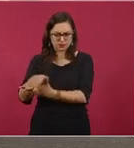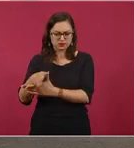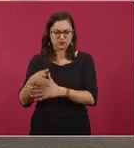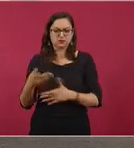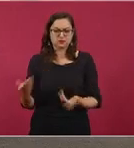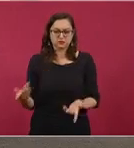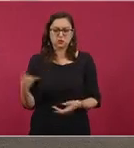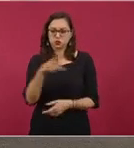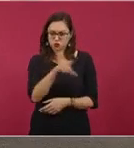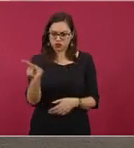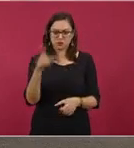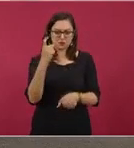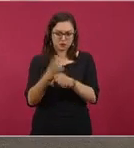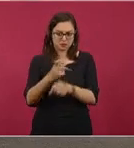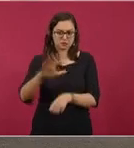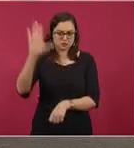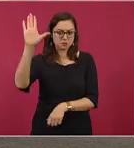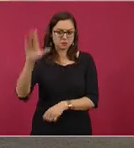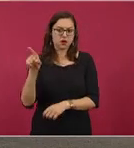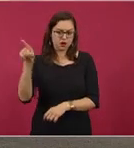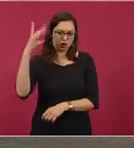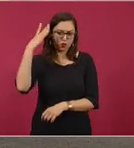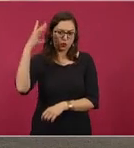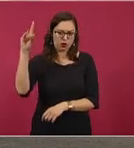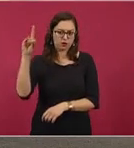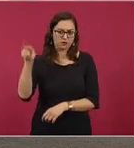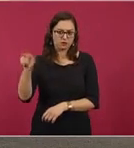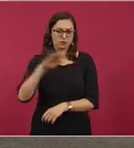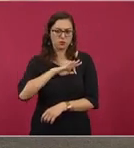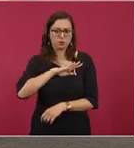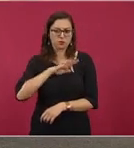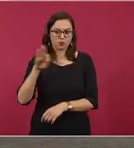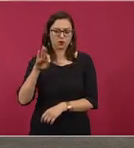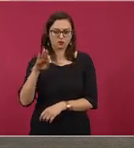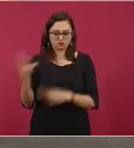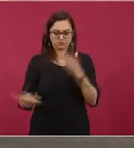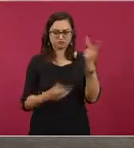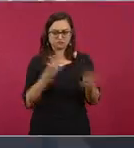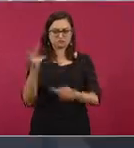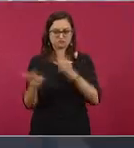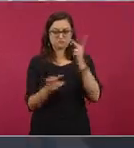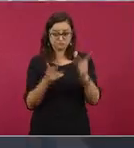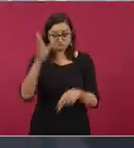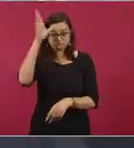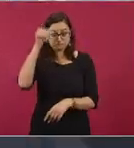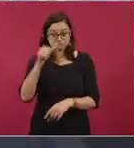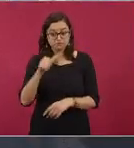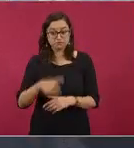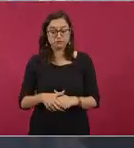tienen preferencia para que sean los primeros en preguntar si les parece